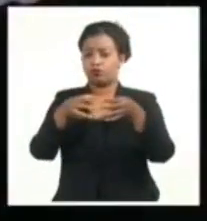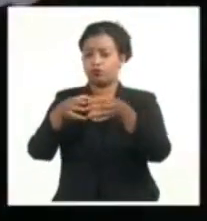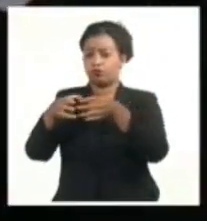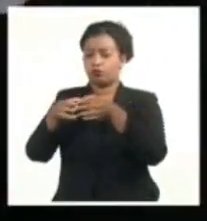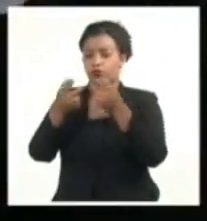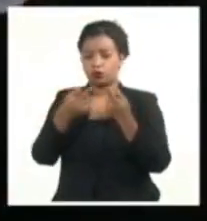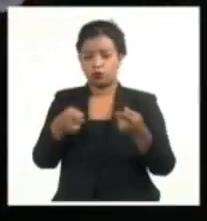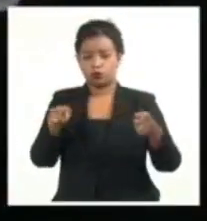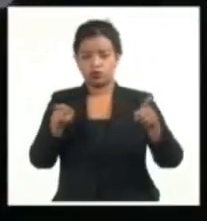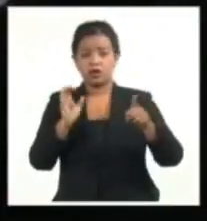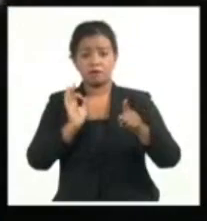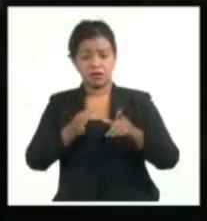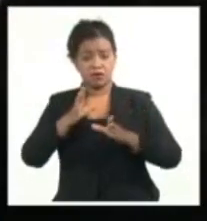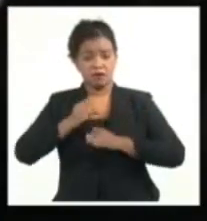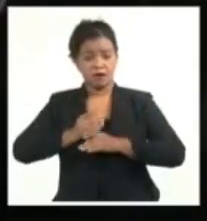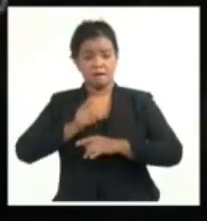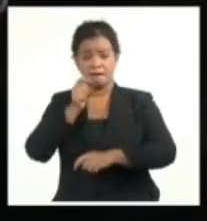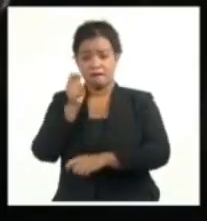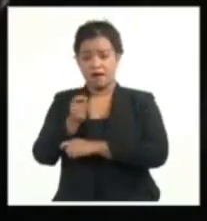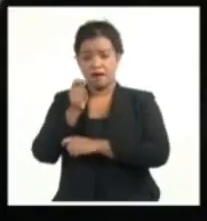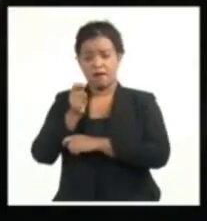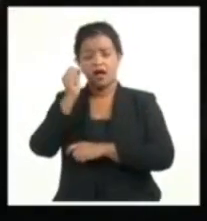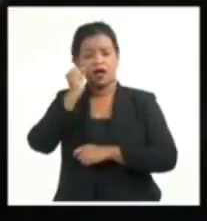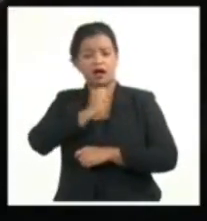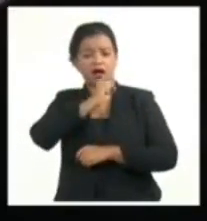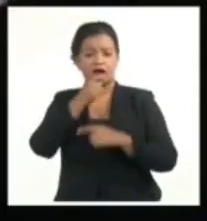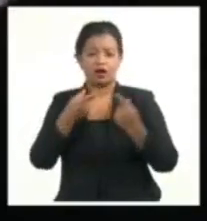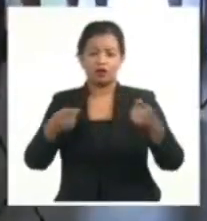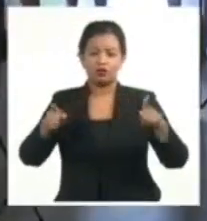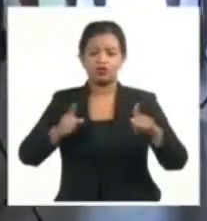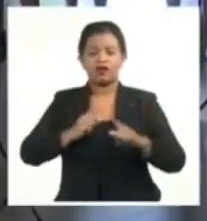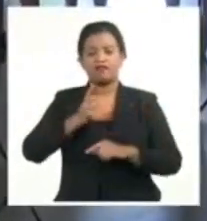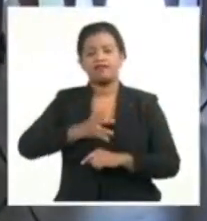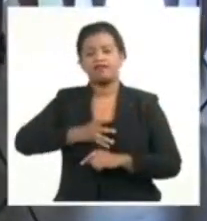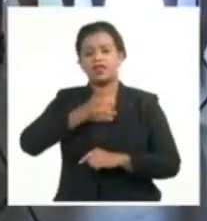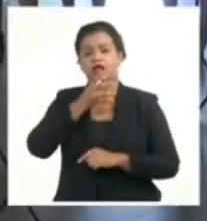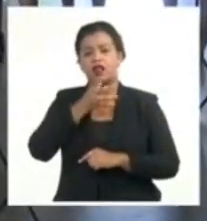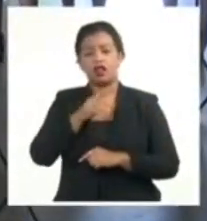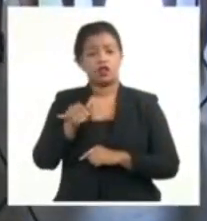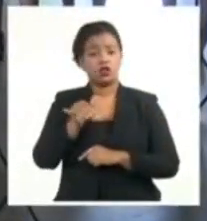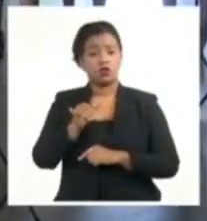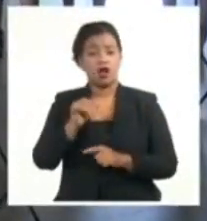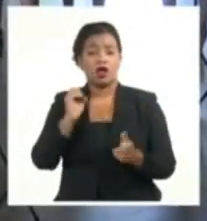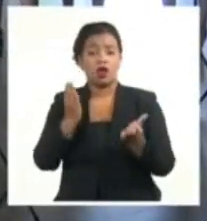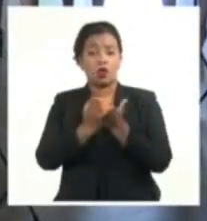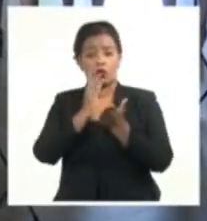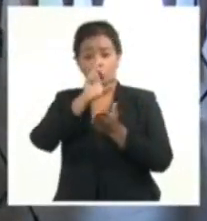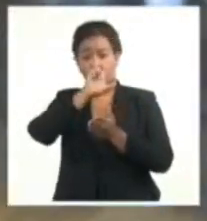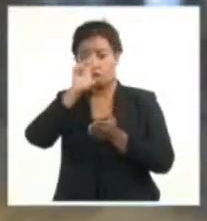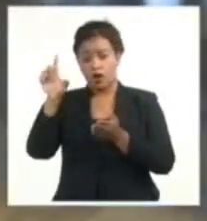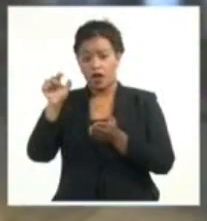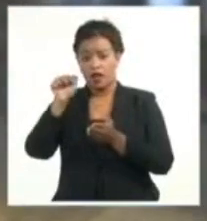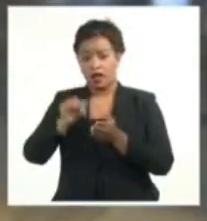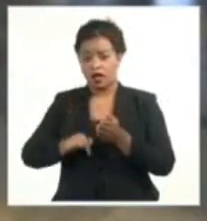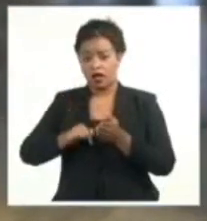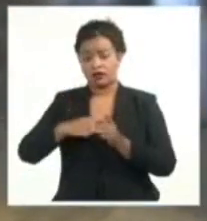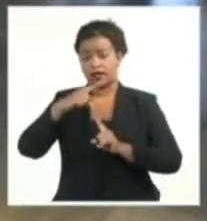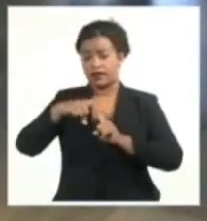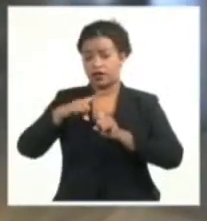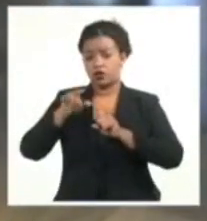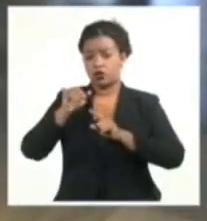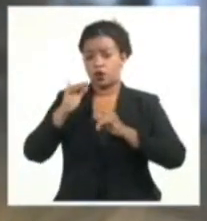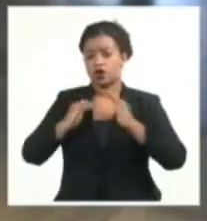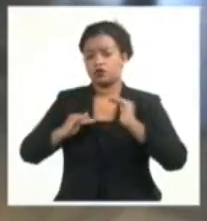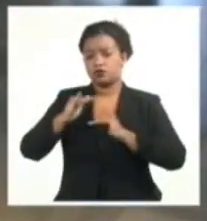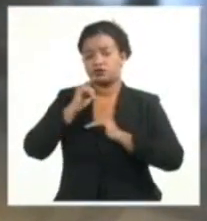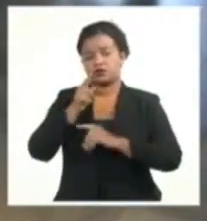de la obra pedagógica, cantaron a Fidel y a un sistema que desde el nivel elemental hasta el superior forma artistas